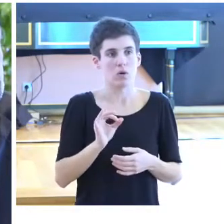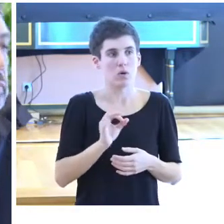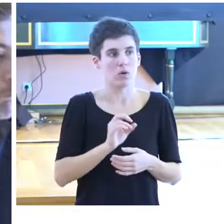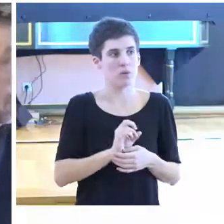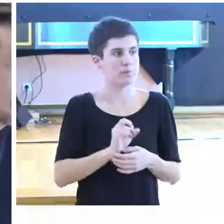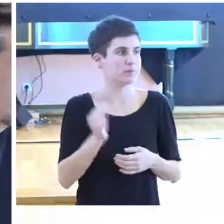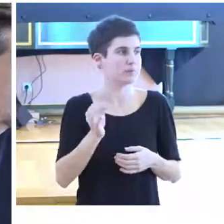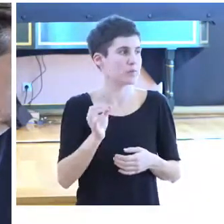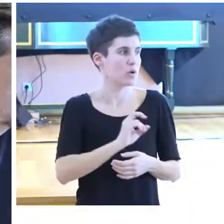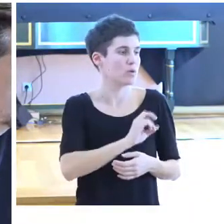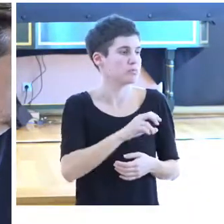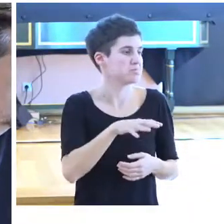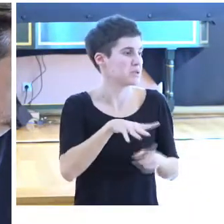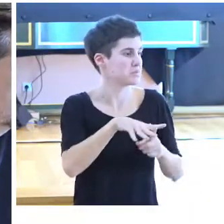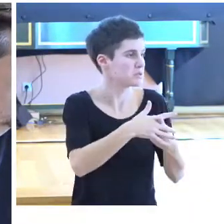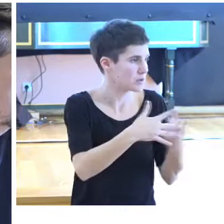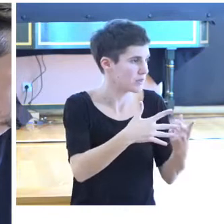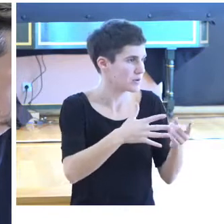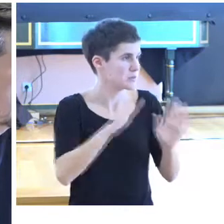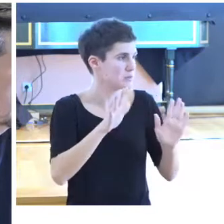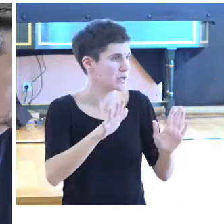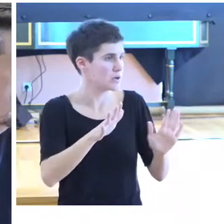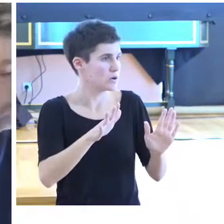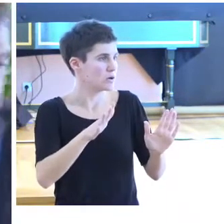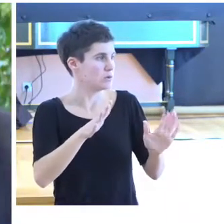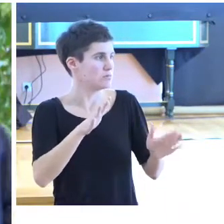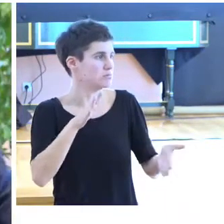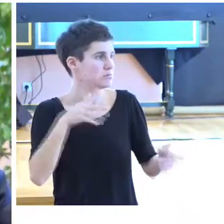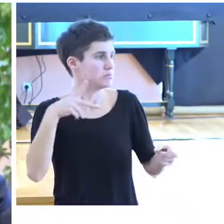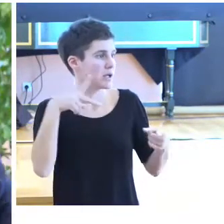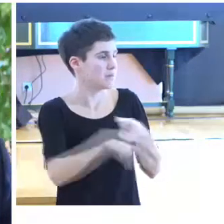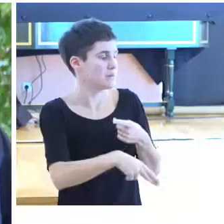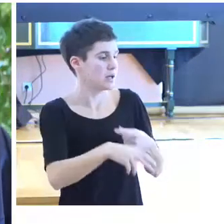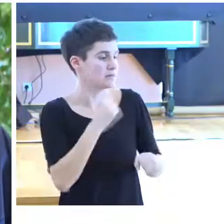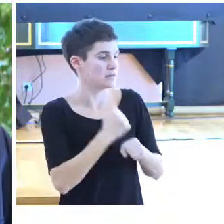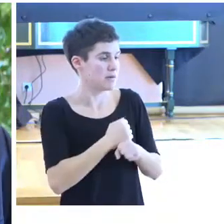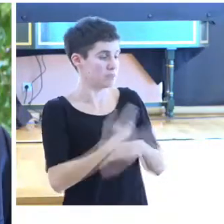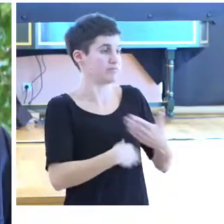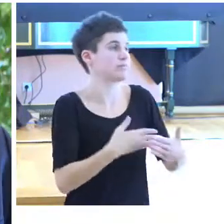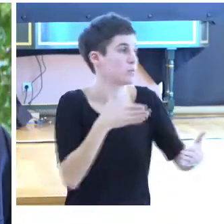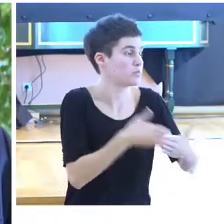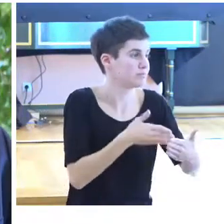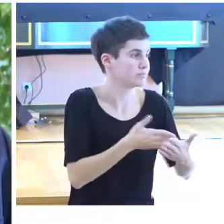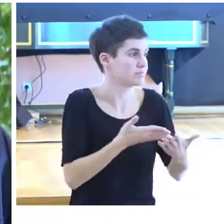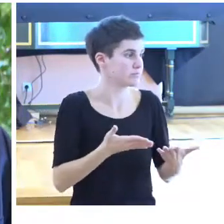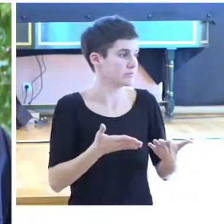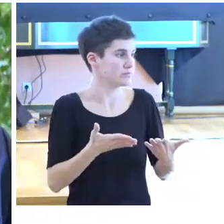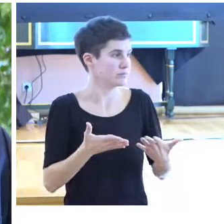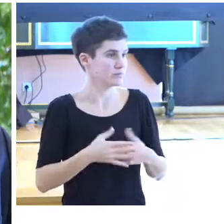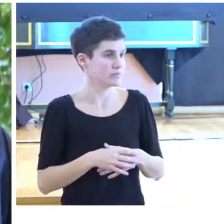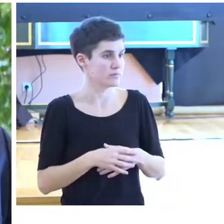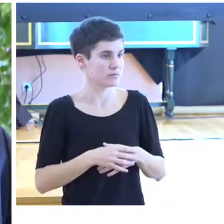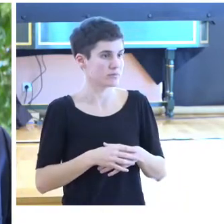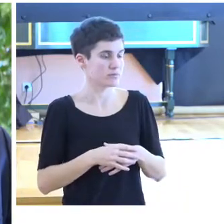momento, pero que eso le impide desarrollar completamente el trabajo, pues qué trato se les da.